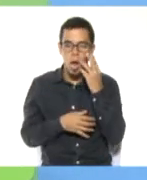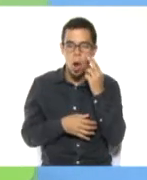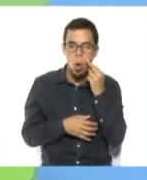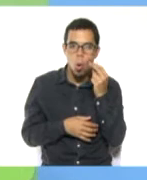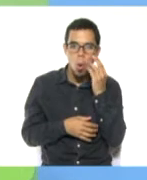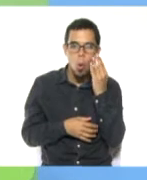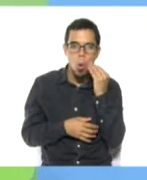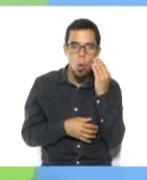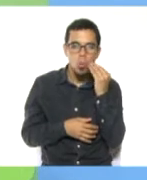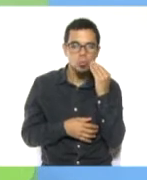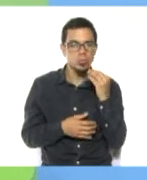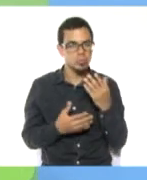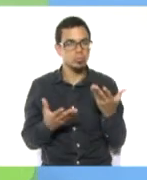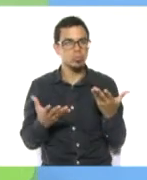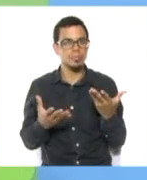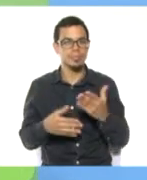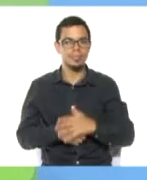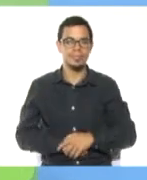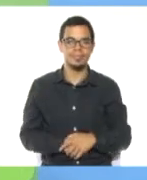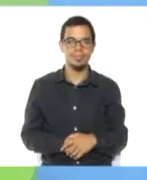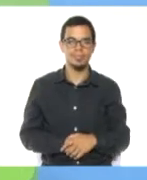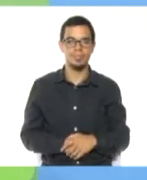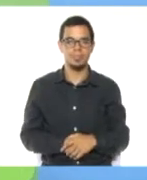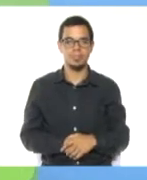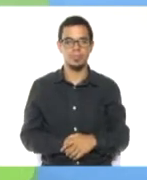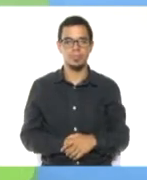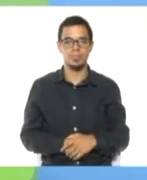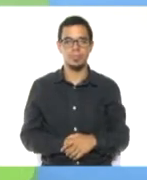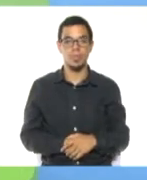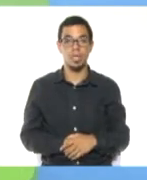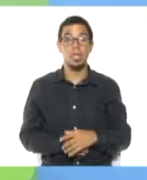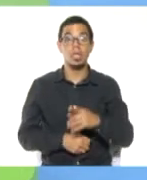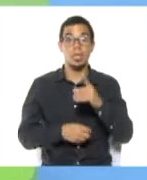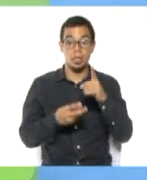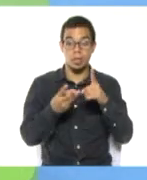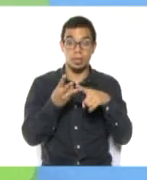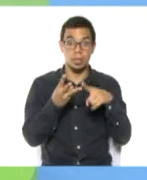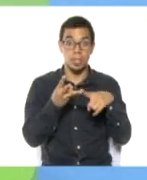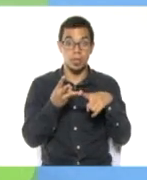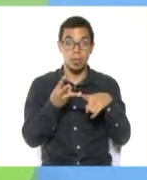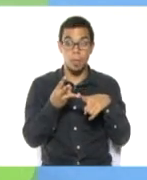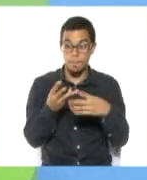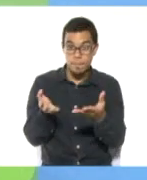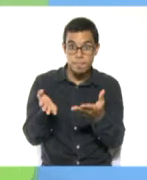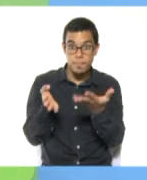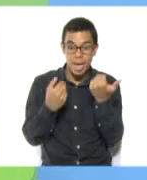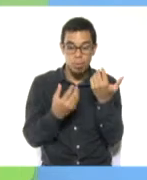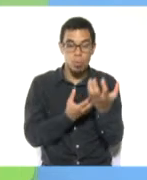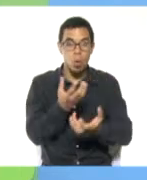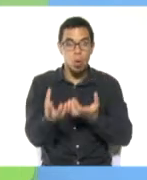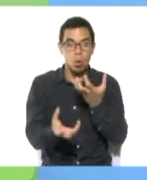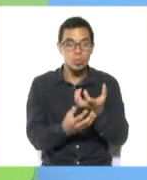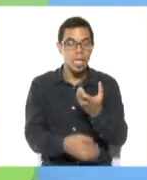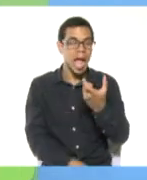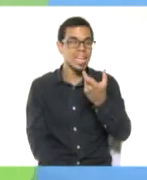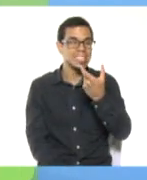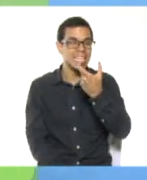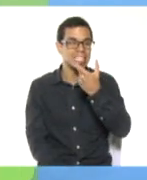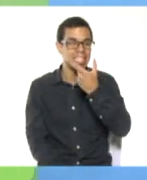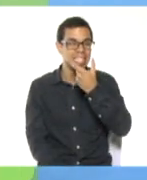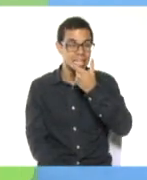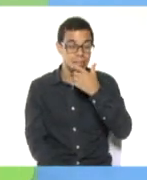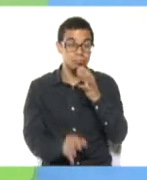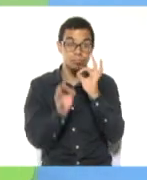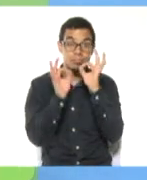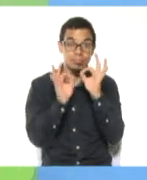podemos hacer con ello es invitarlo a realizar galletas que podemos hacer con figuras navideñas. ¿Cómo lo vamos